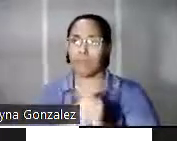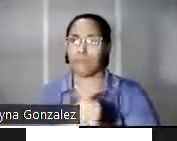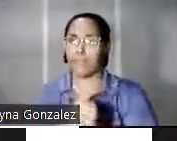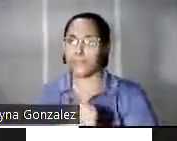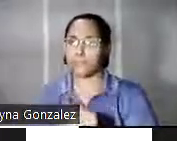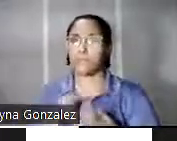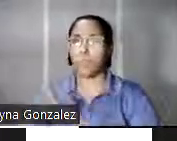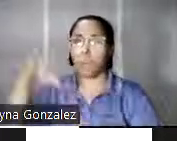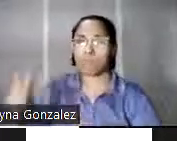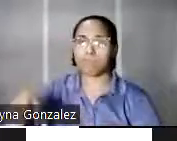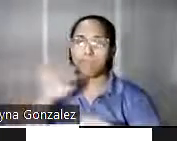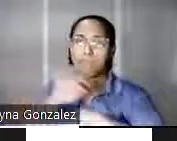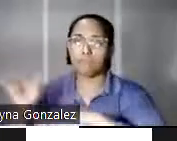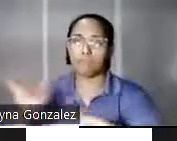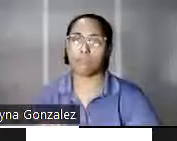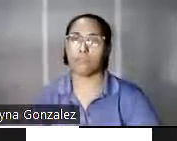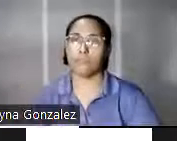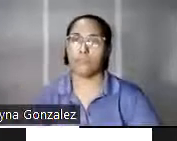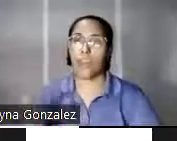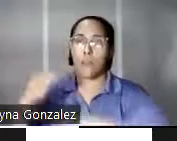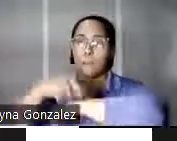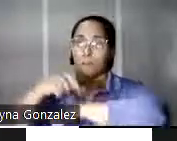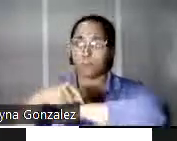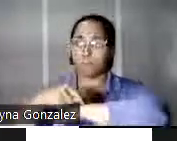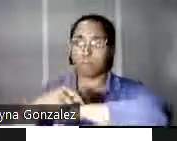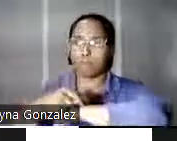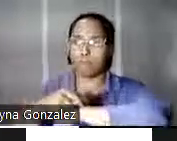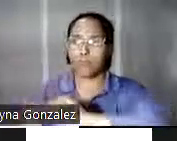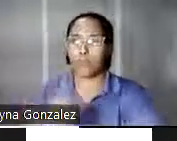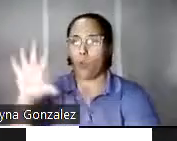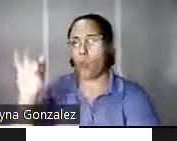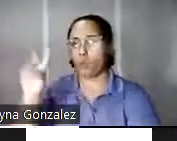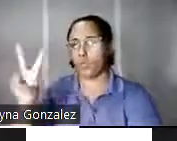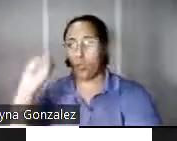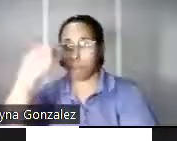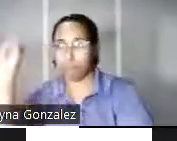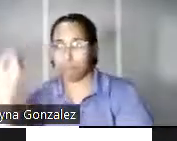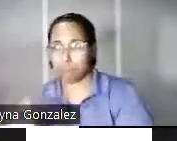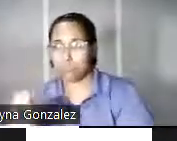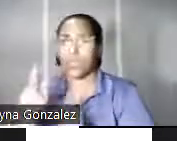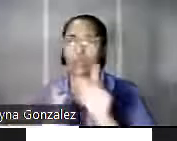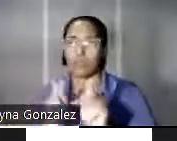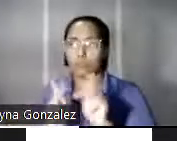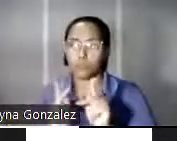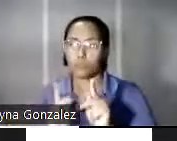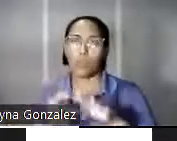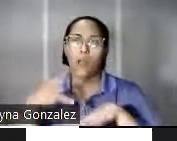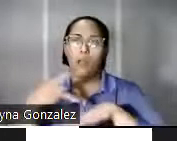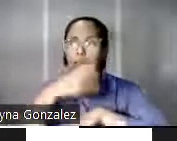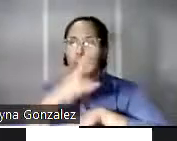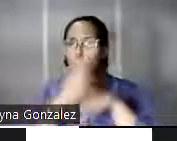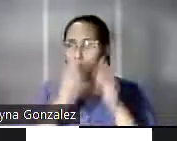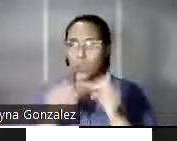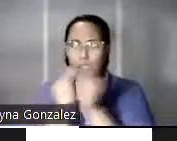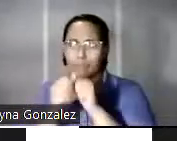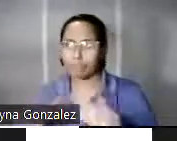espacio vacío. En un momento dado, un 82% de los ciudadanos sin el servicio de